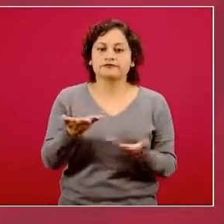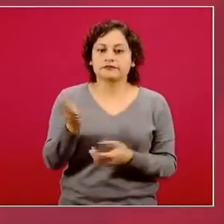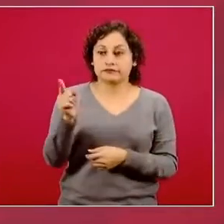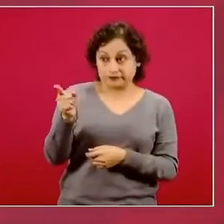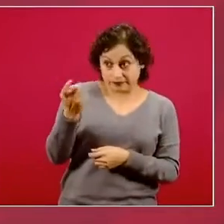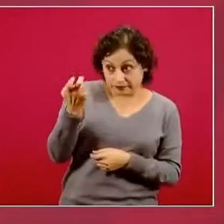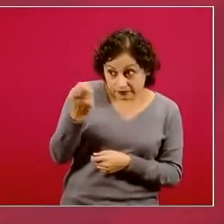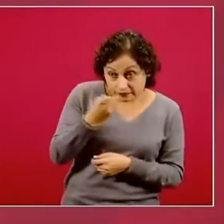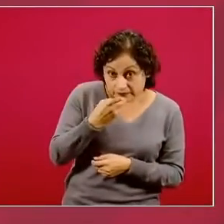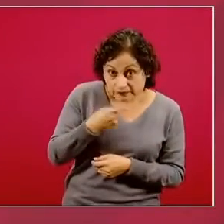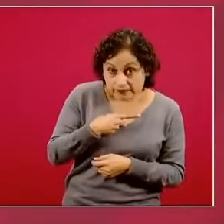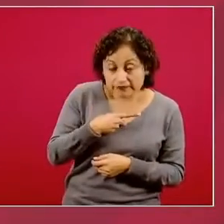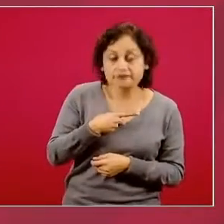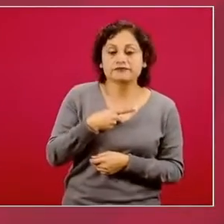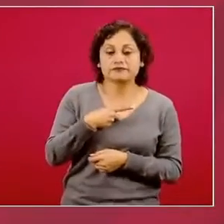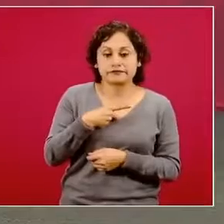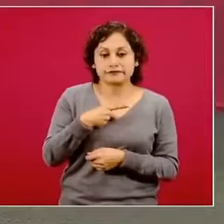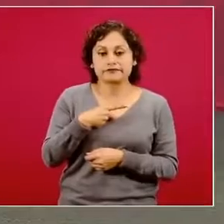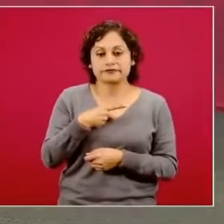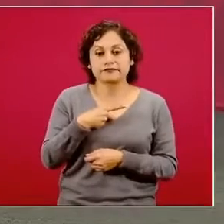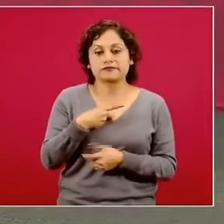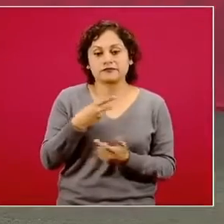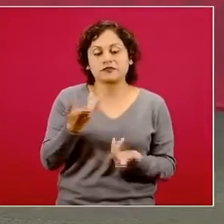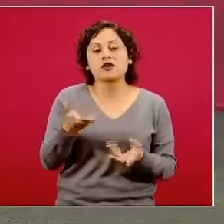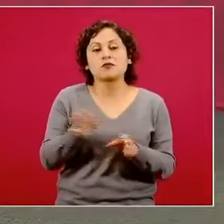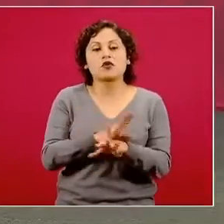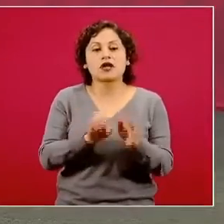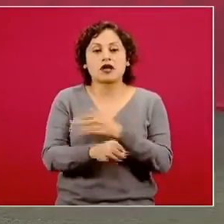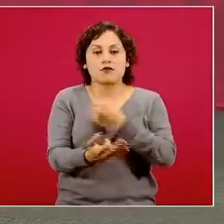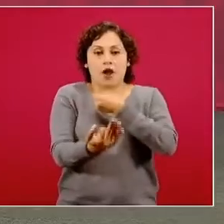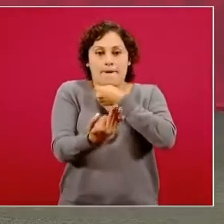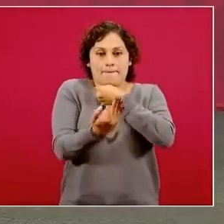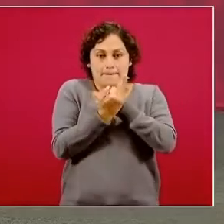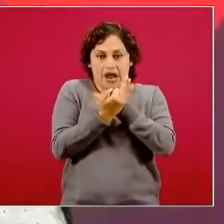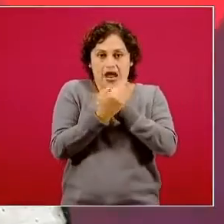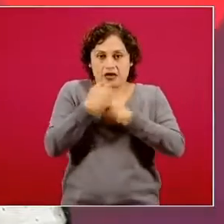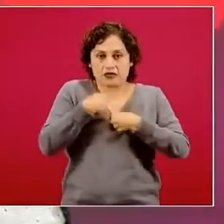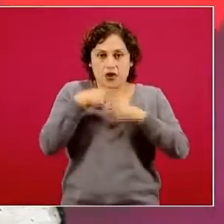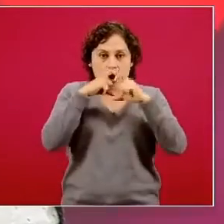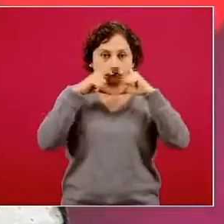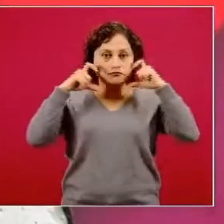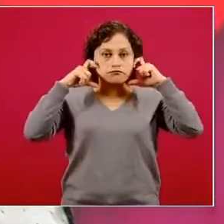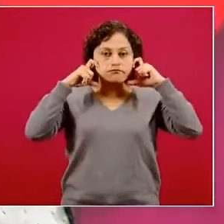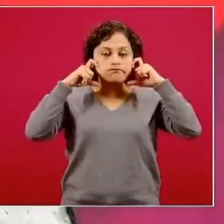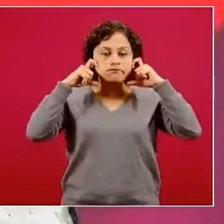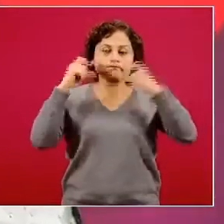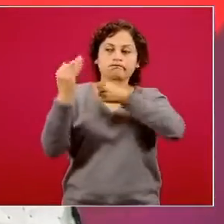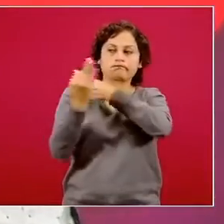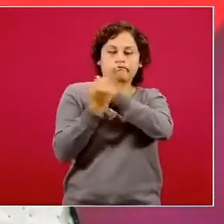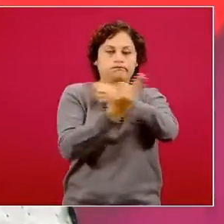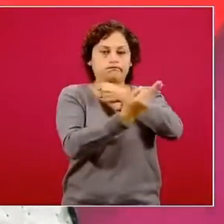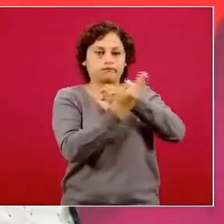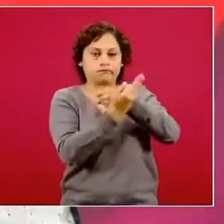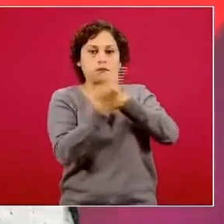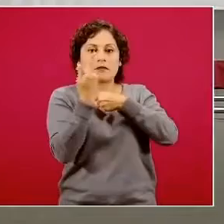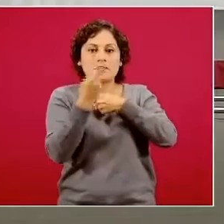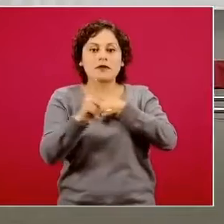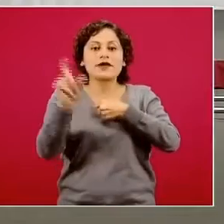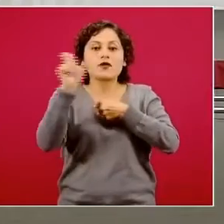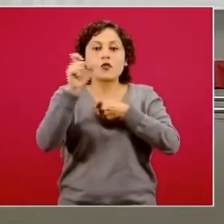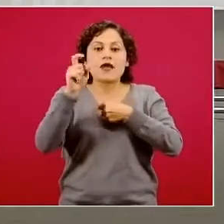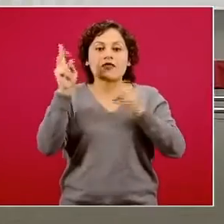en realidad estamos queriendo protegernos a nosotros, pero a los demás no. Y si estamos enfermos, el chiste de